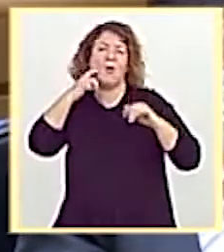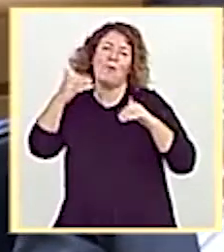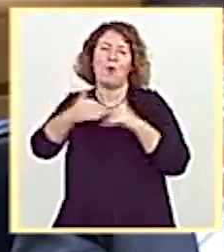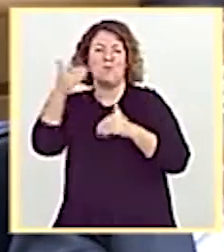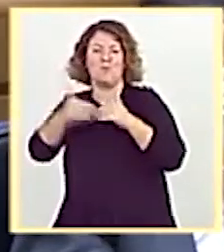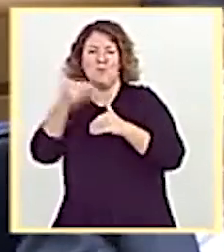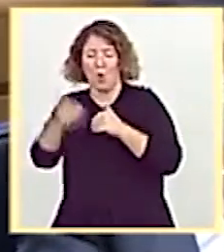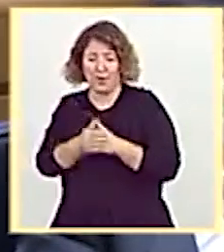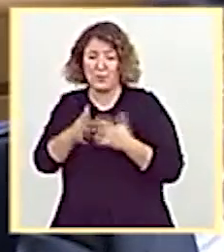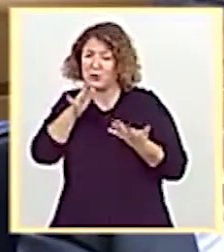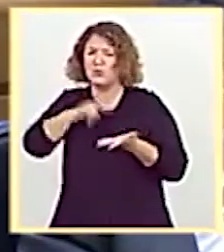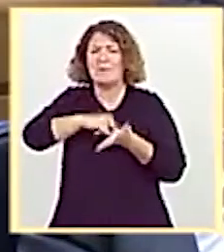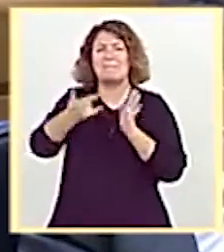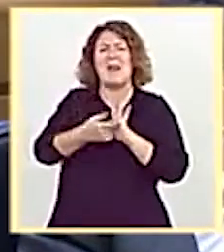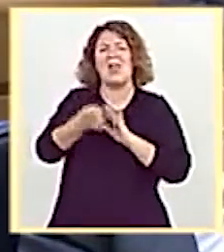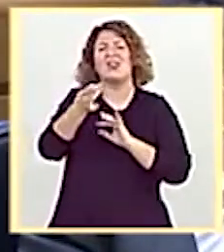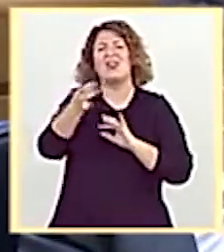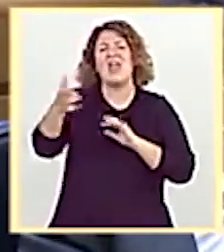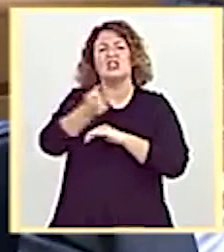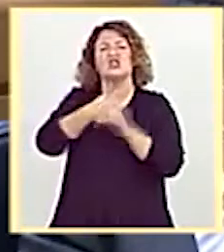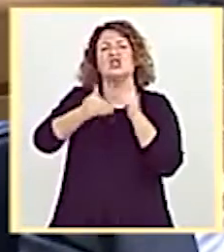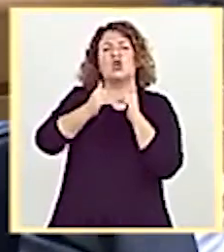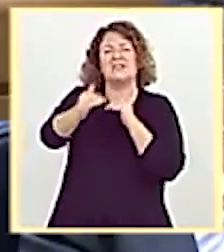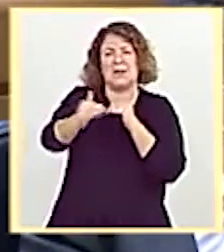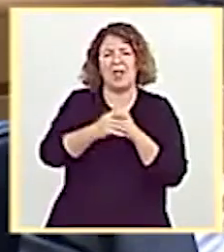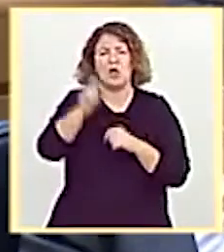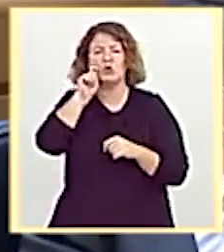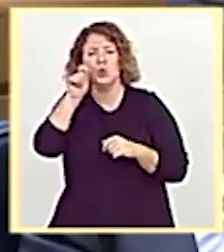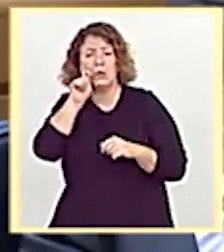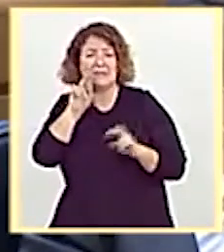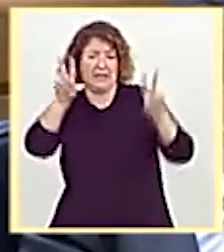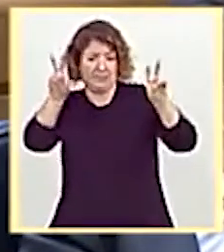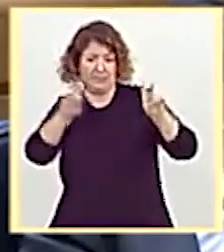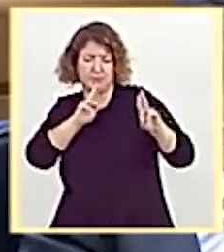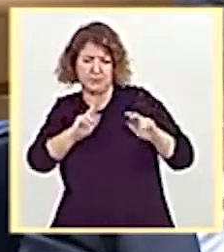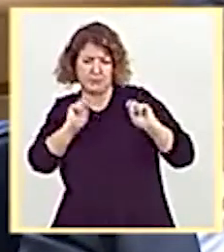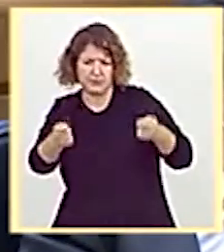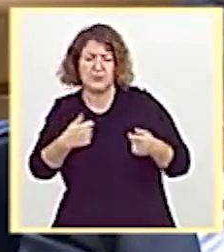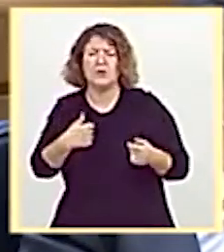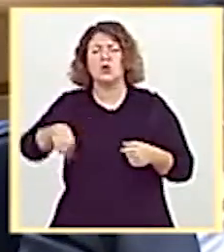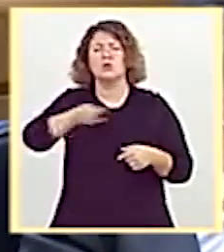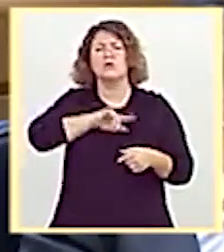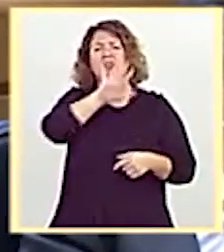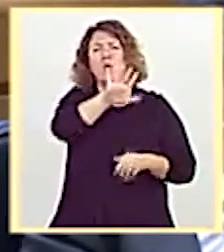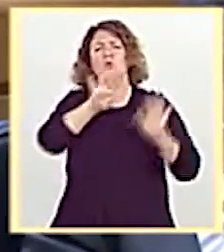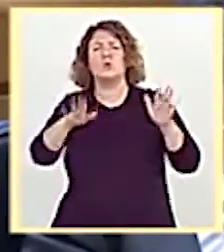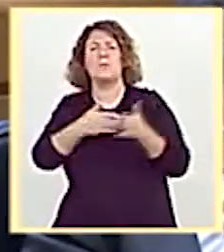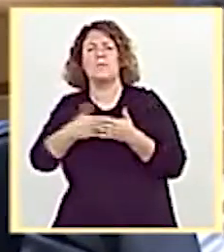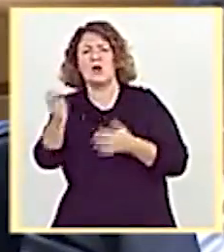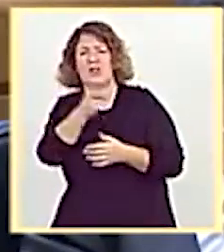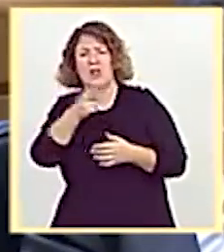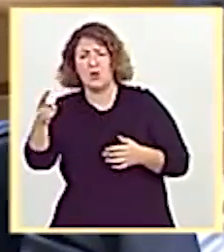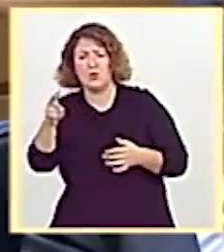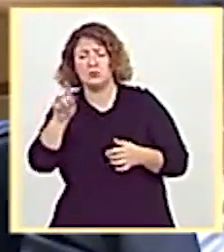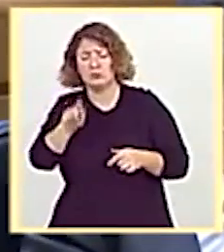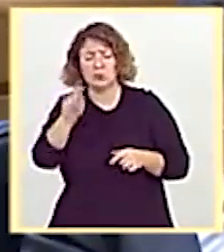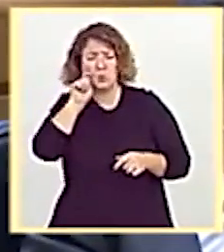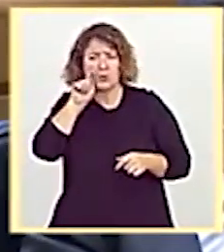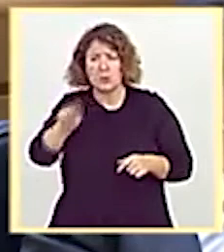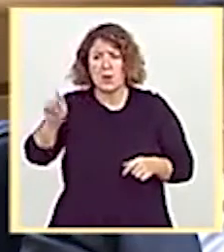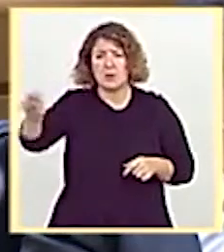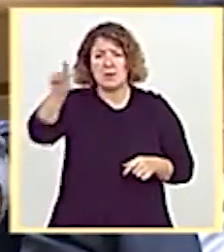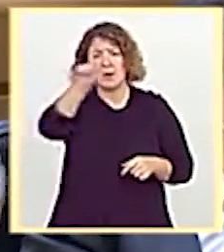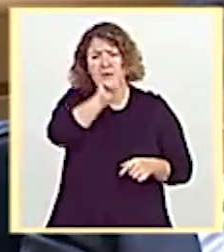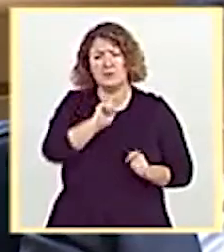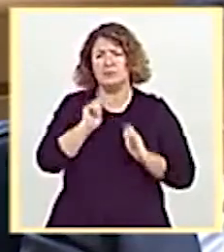turística son un buen ejemplo. Vamos a movilizar este año 59 millones de euros en 25 destinos turísticos